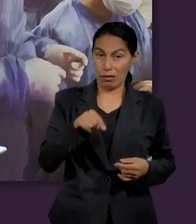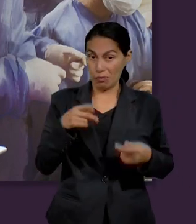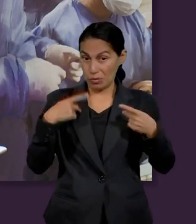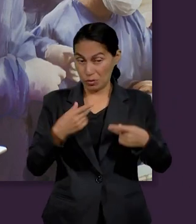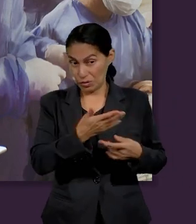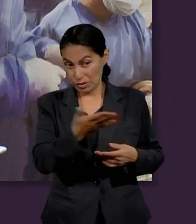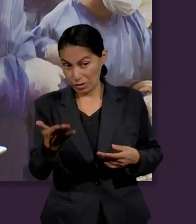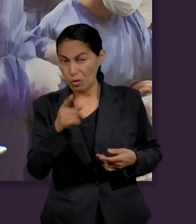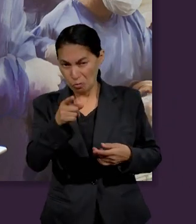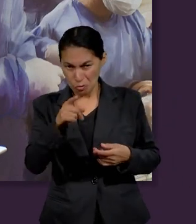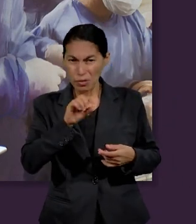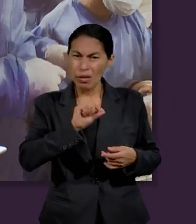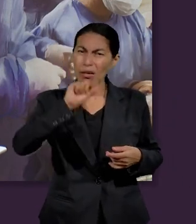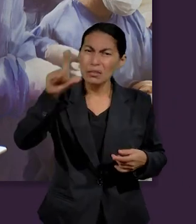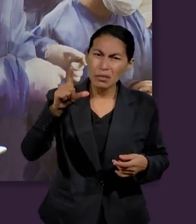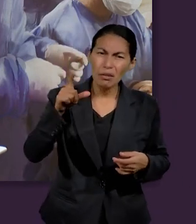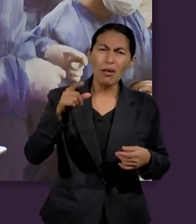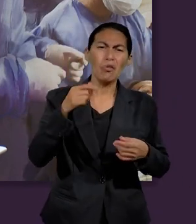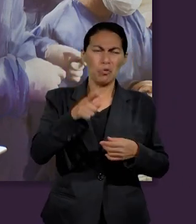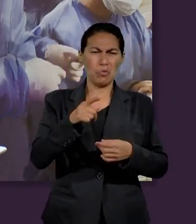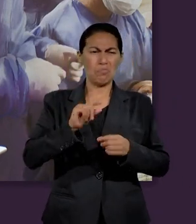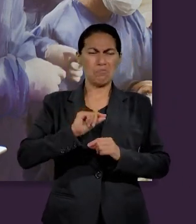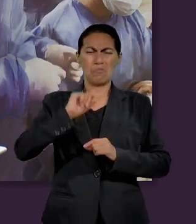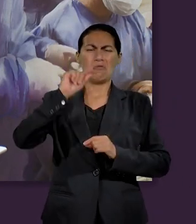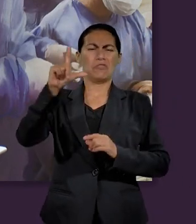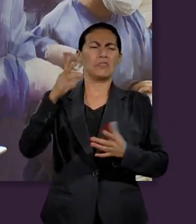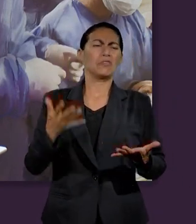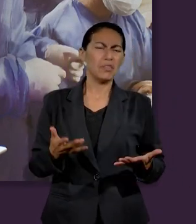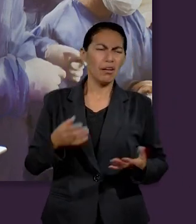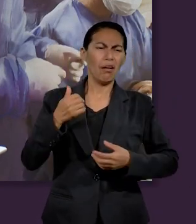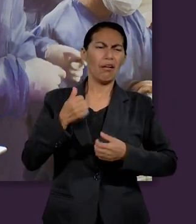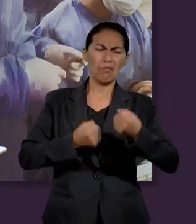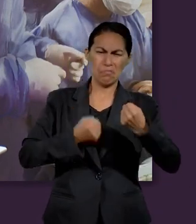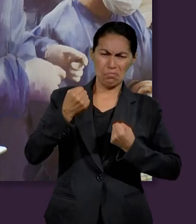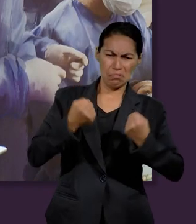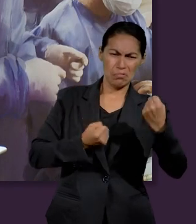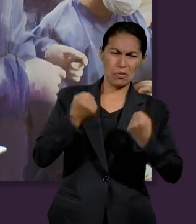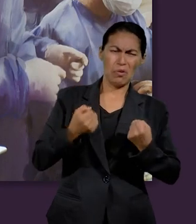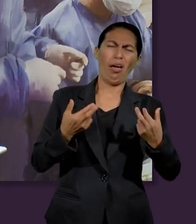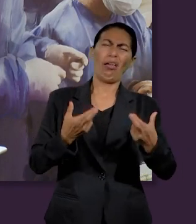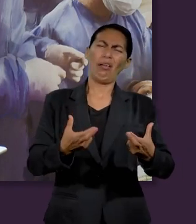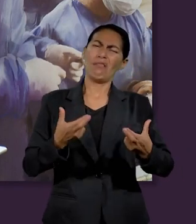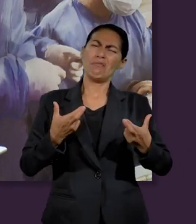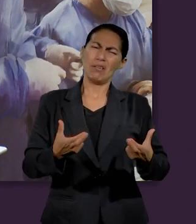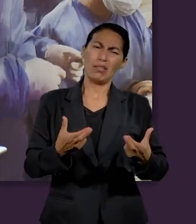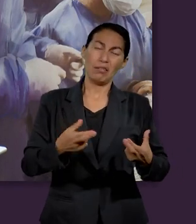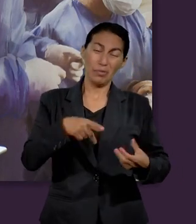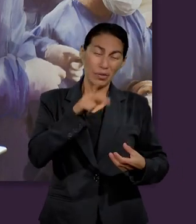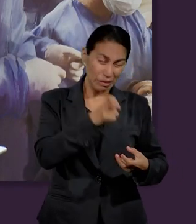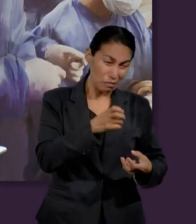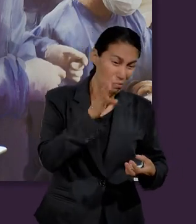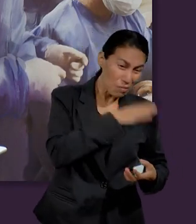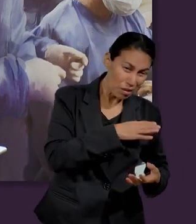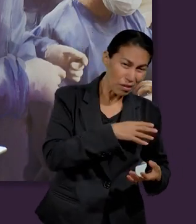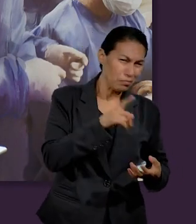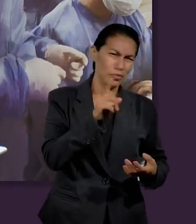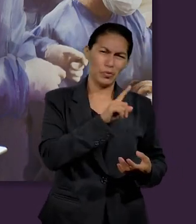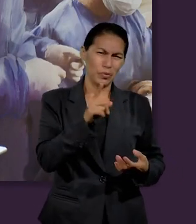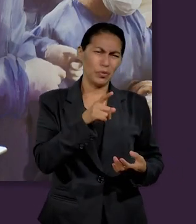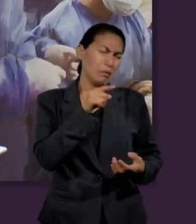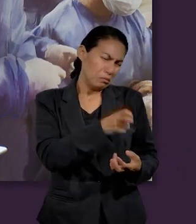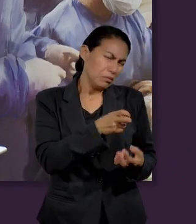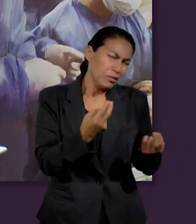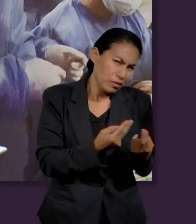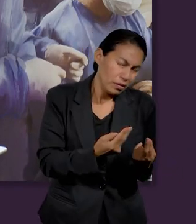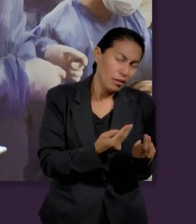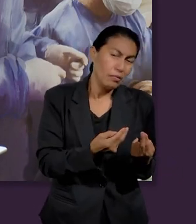que para tener éxito necesitas tener una carrera un carro tener mucho dinero pero lo malo no es el amor